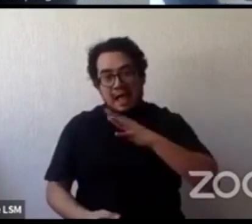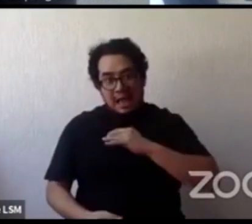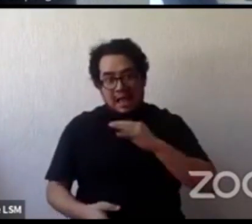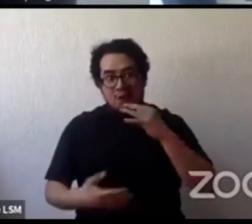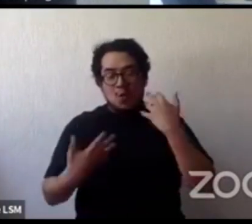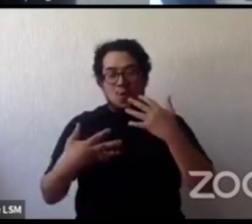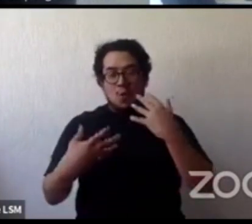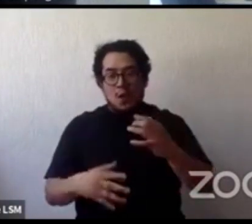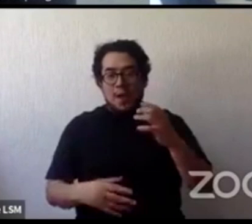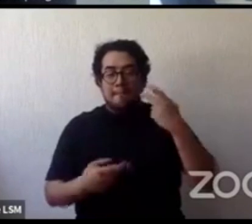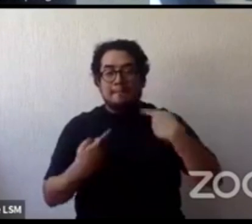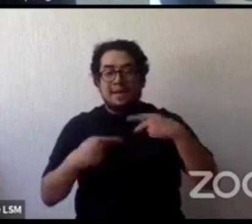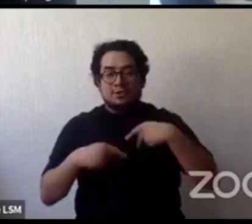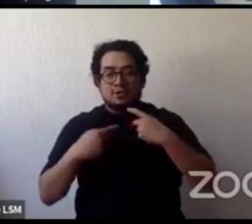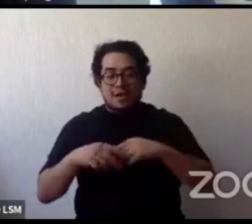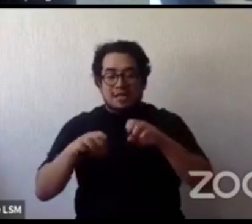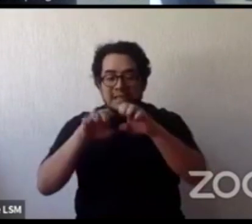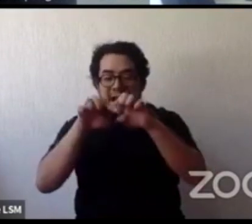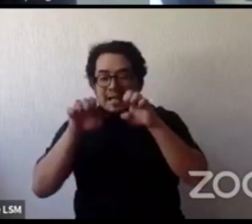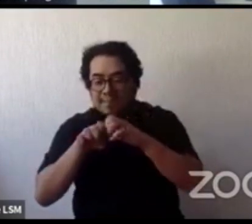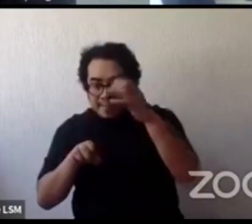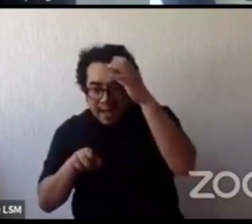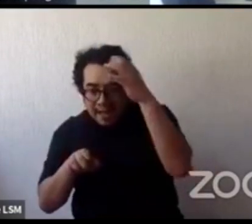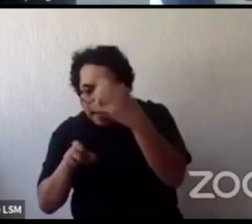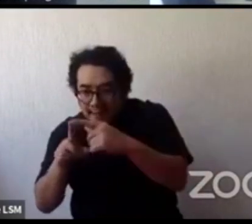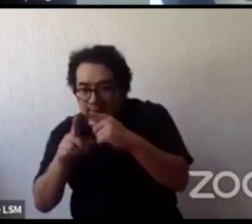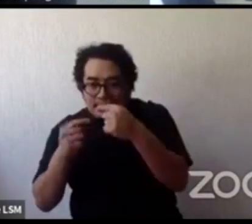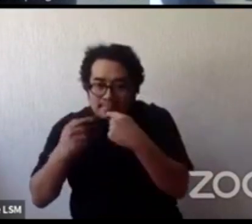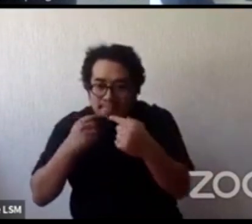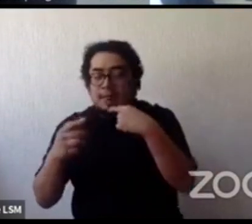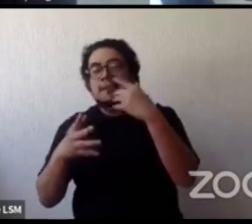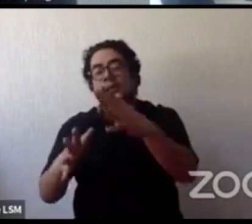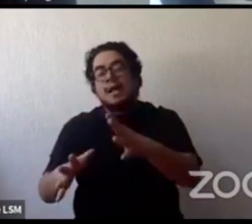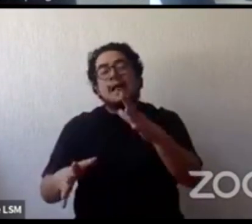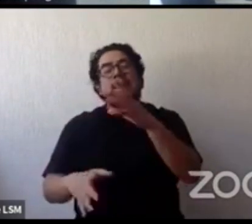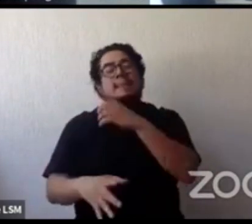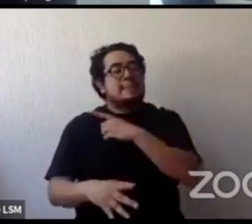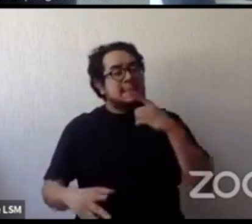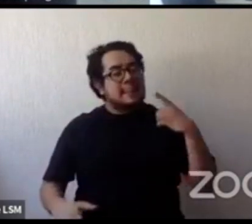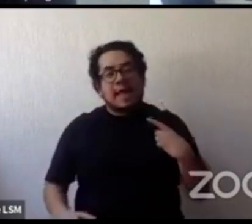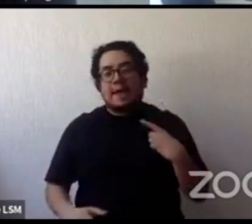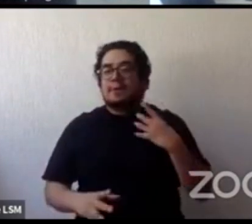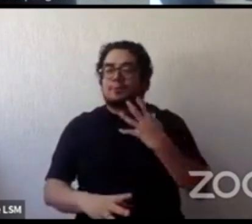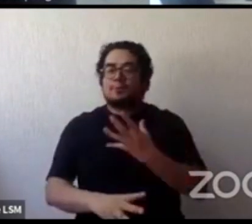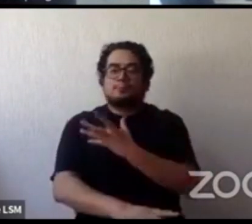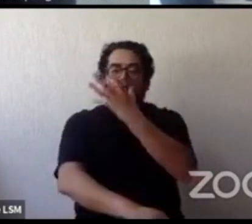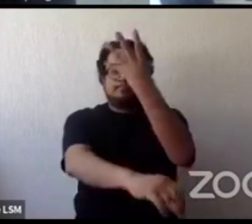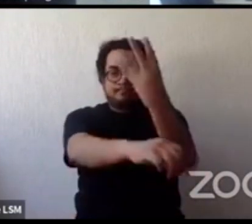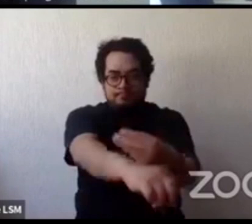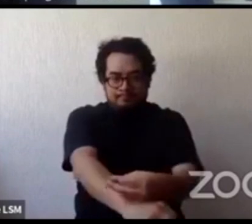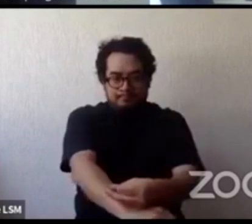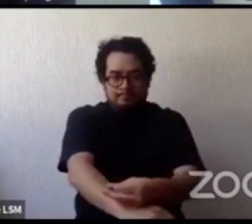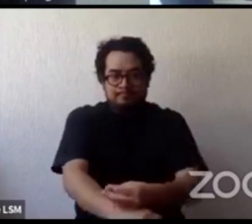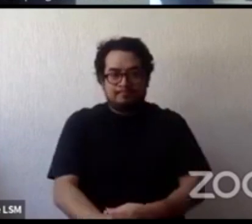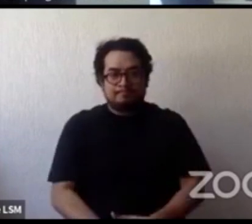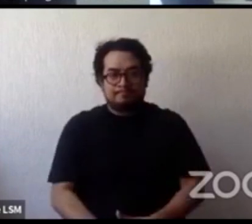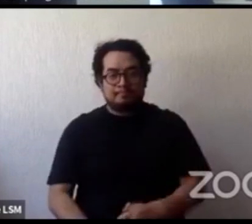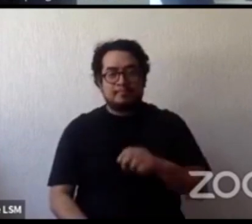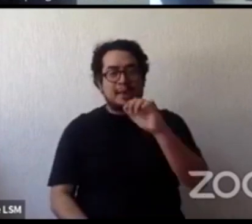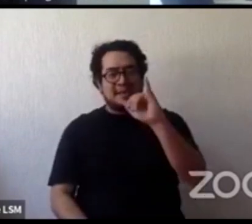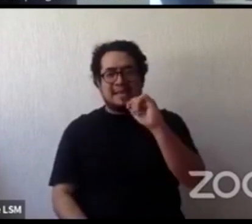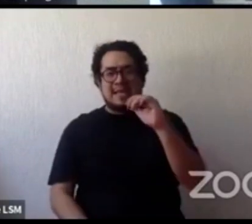complicado muy complejo en el que también tenemos que hacer algo de redes también de millones de dólares